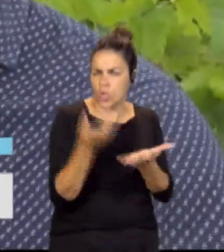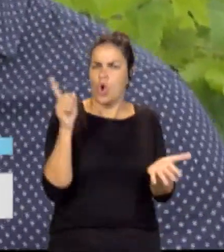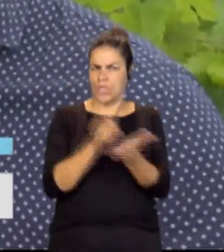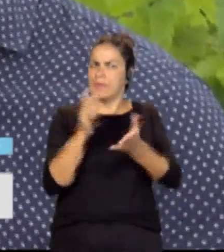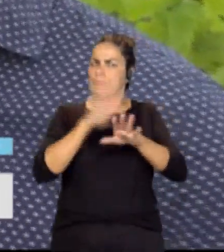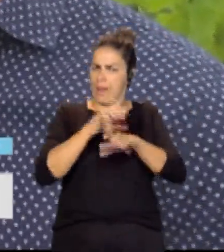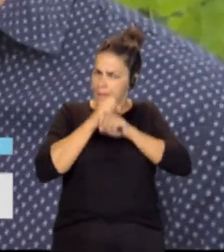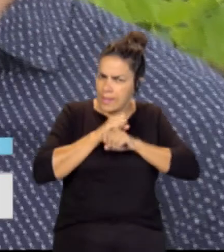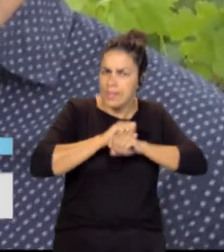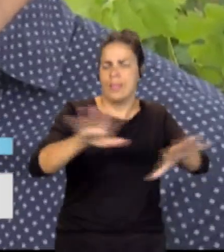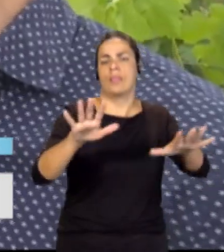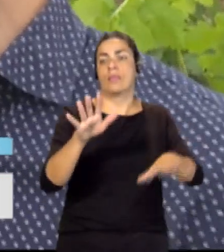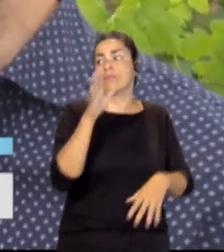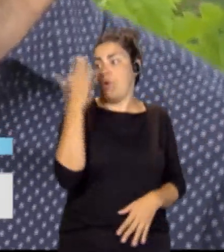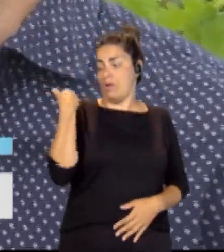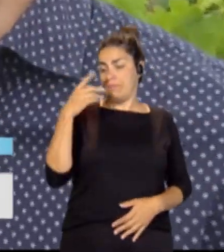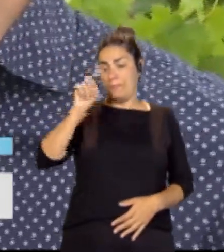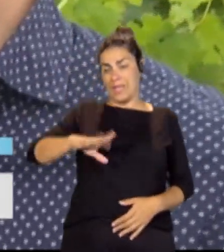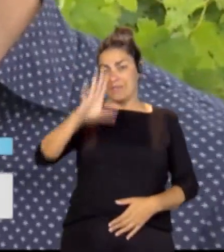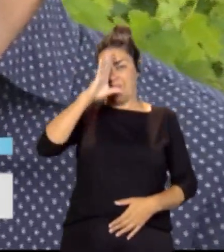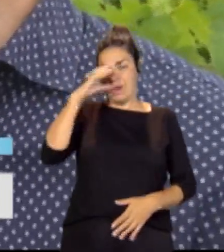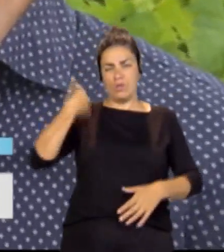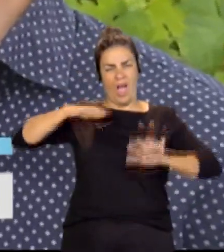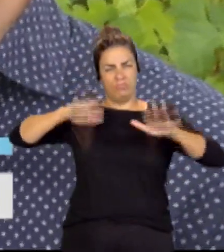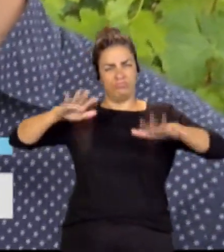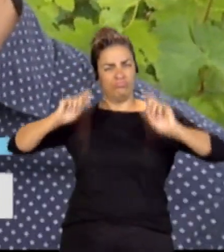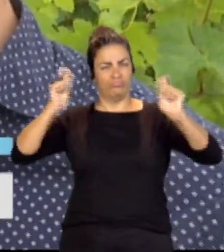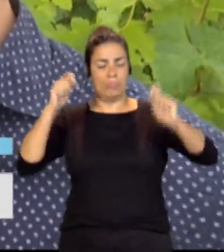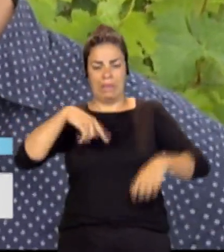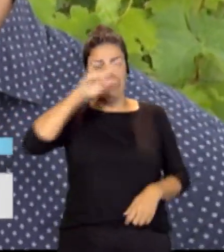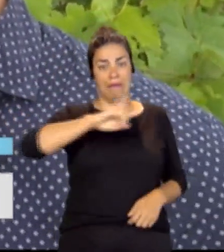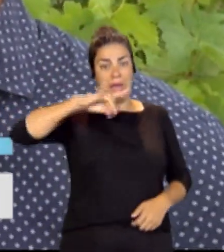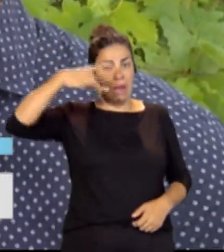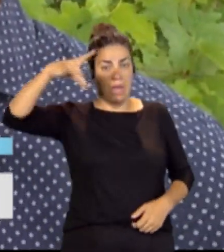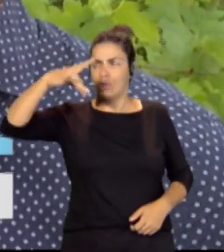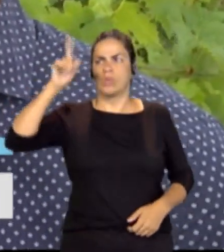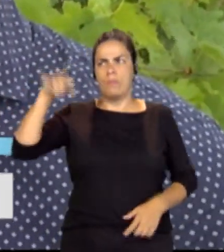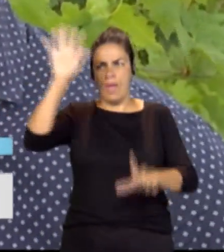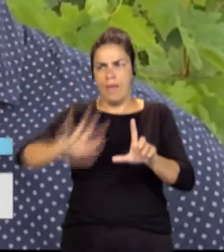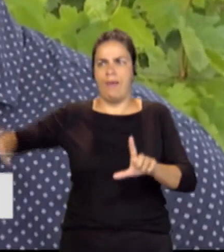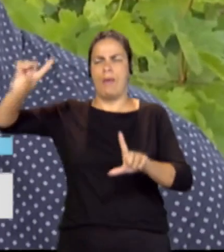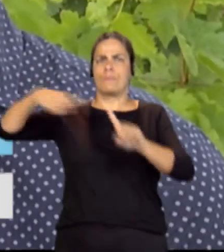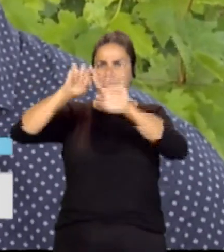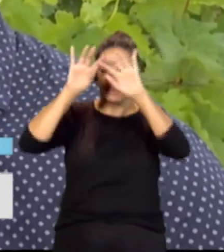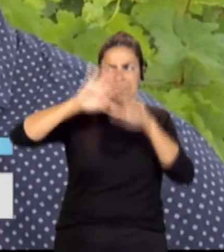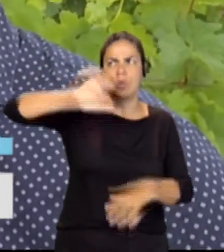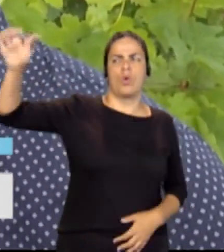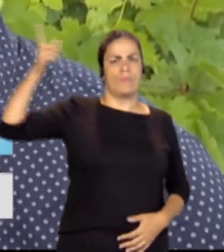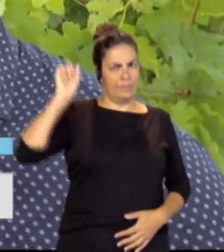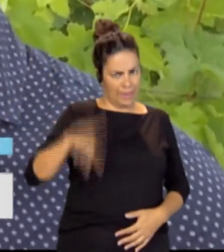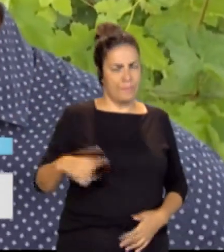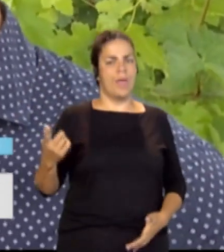mensaje después de las movilizaciones que realizamos en el mes de febrero, no solo a nivel regional, sino a nivel nacional e internacional, europeo,